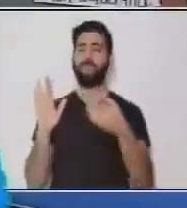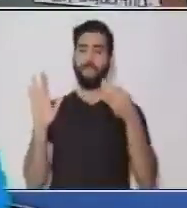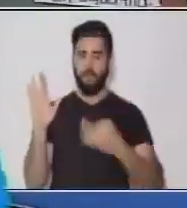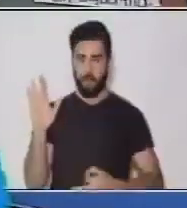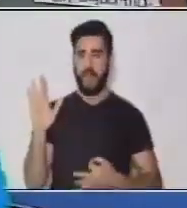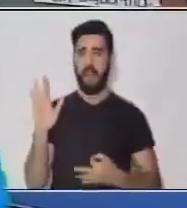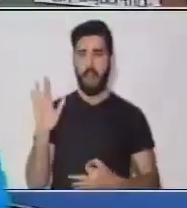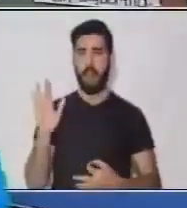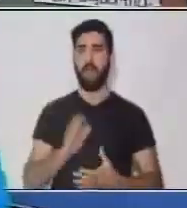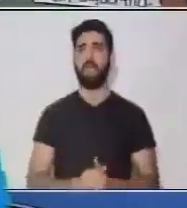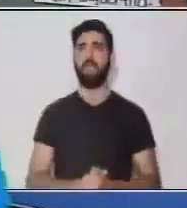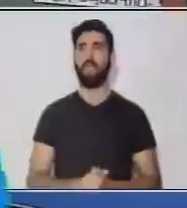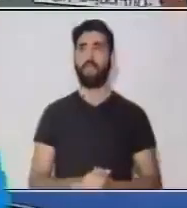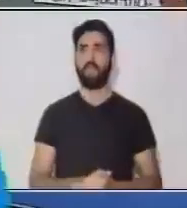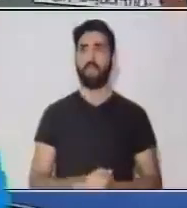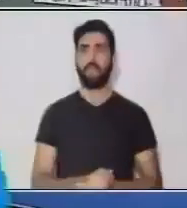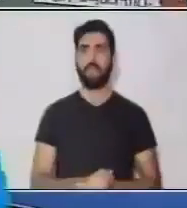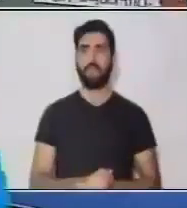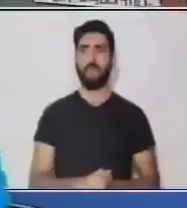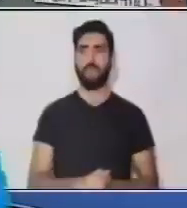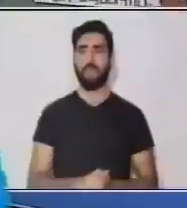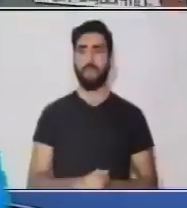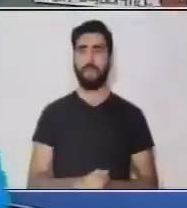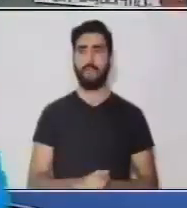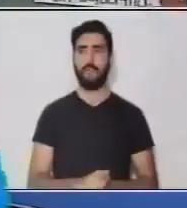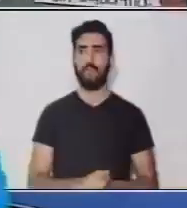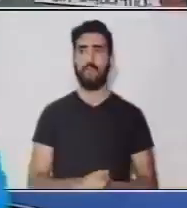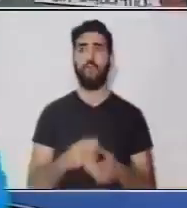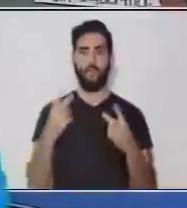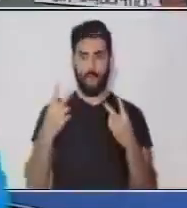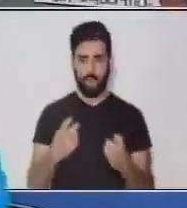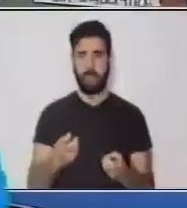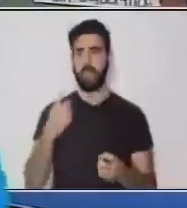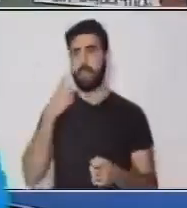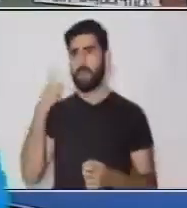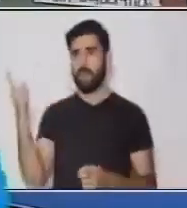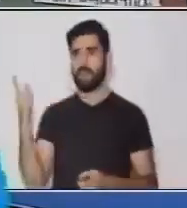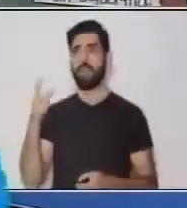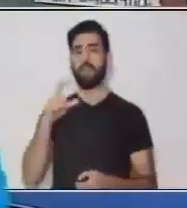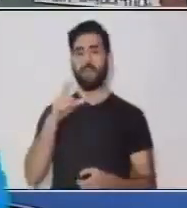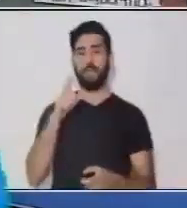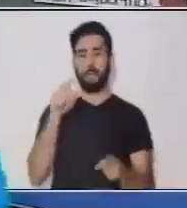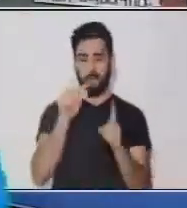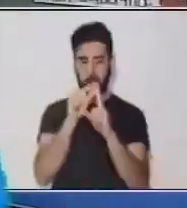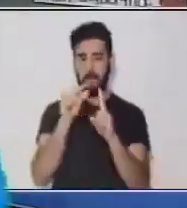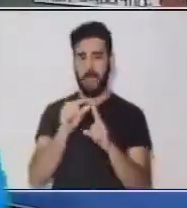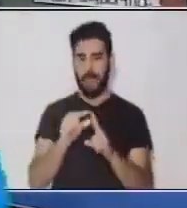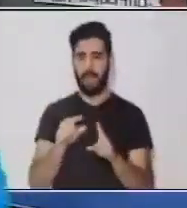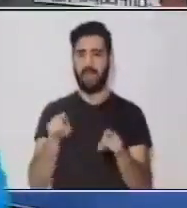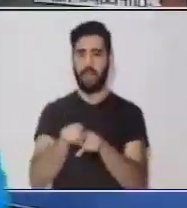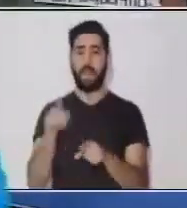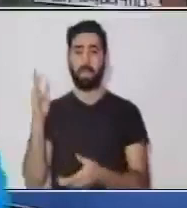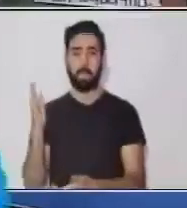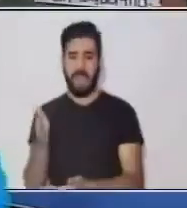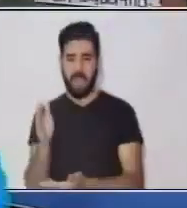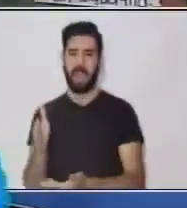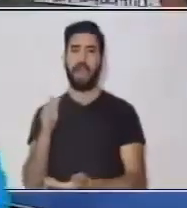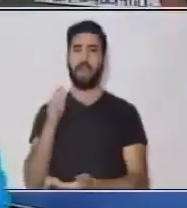bien... Botanquero... Es lo mismo que travieso... Chucho... Es lo mismo que perro... ¿Verdad?